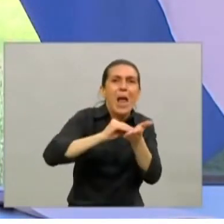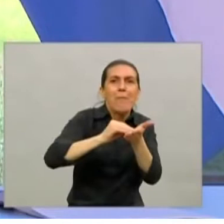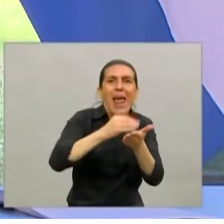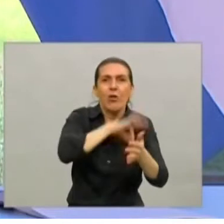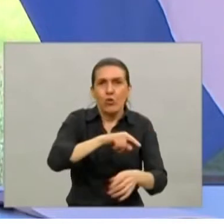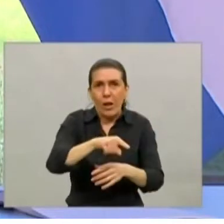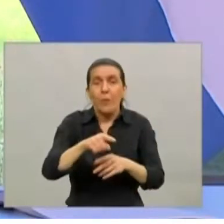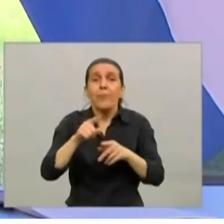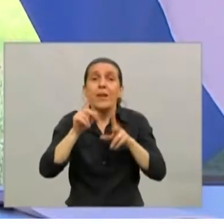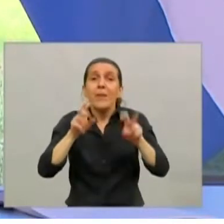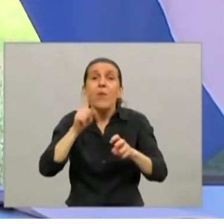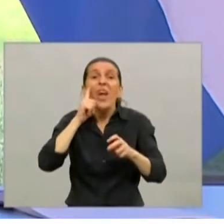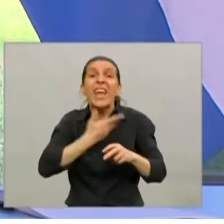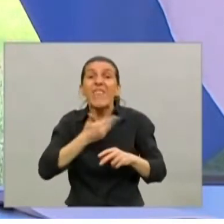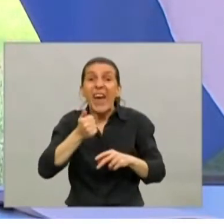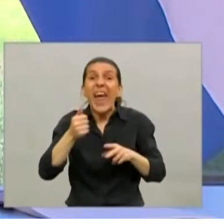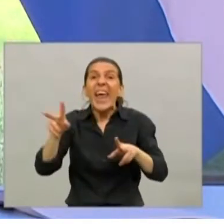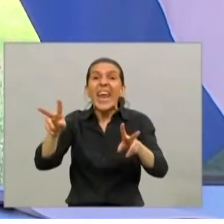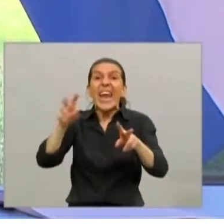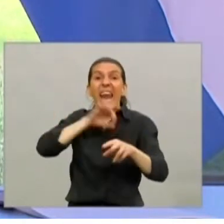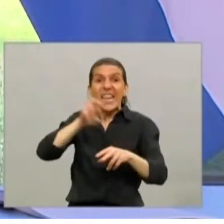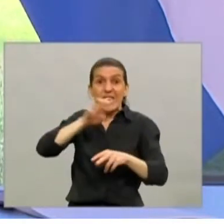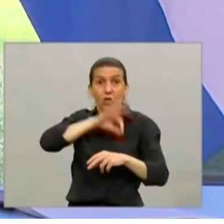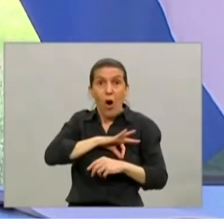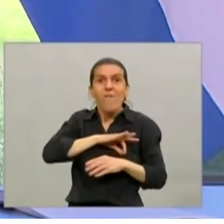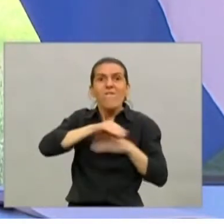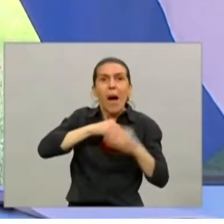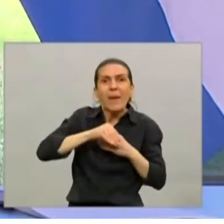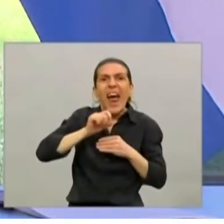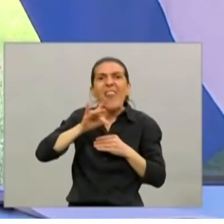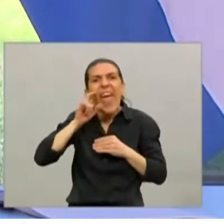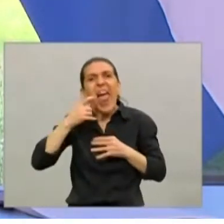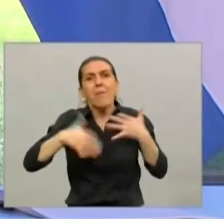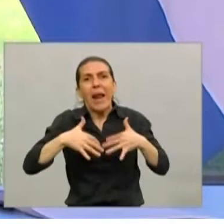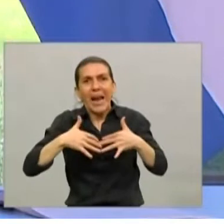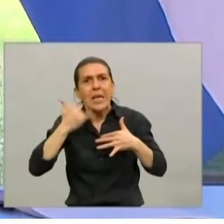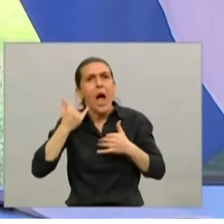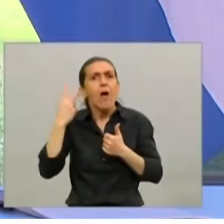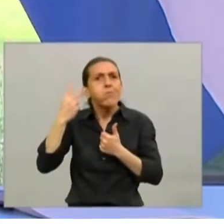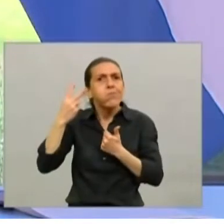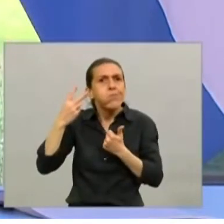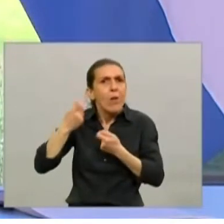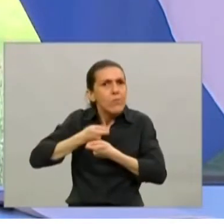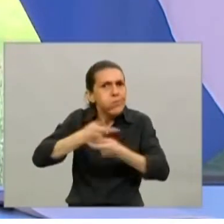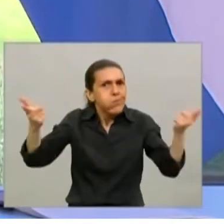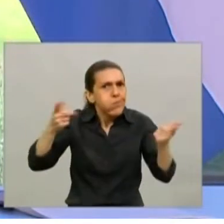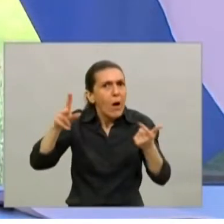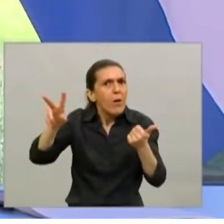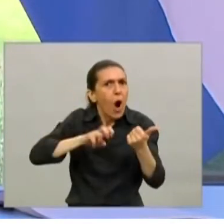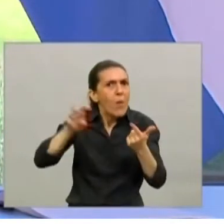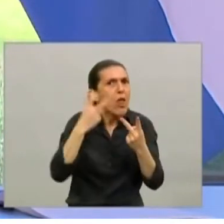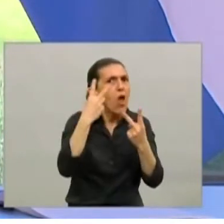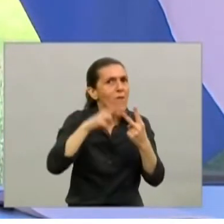El IFE, el ingreso familiar de emergencia, que lo hemos dado ya en dos ocasiones a todo el país,